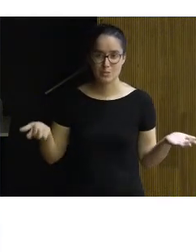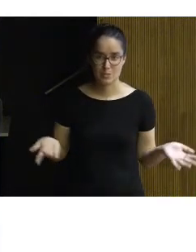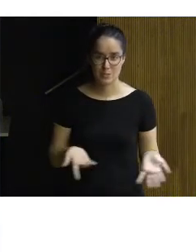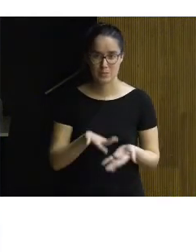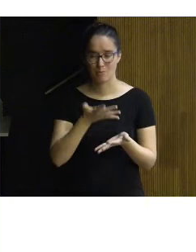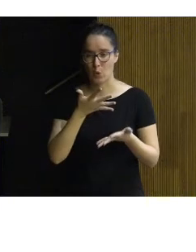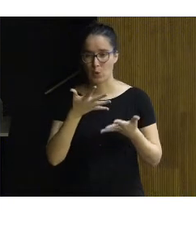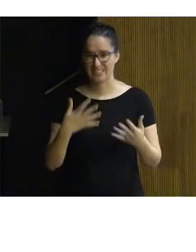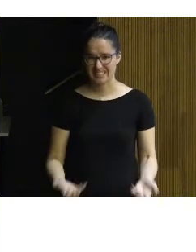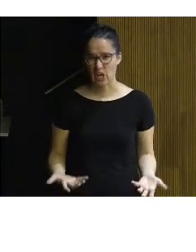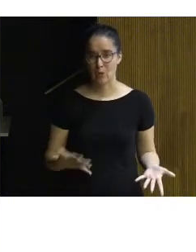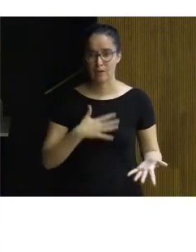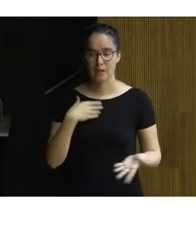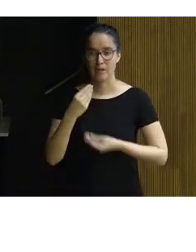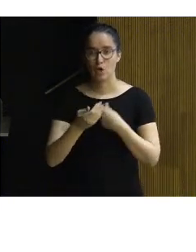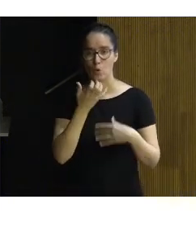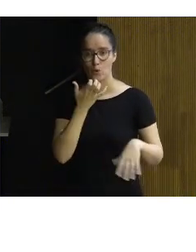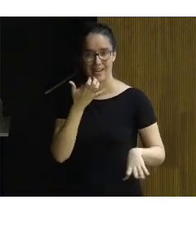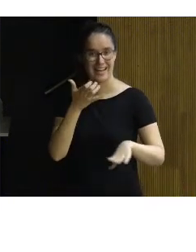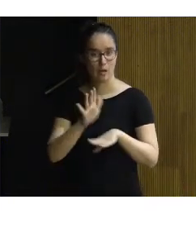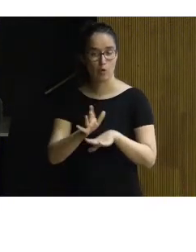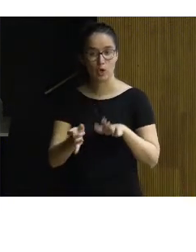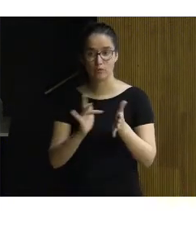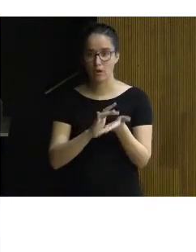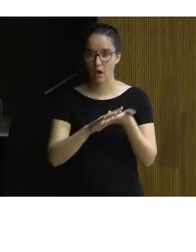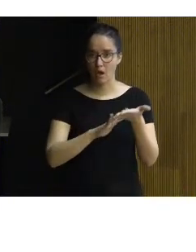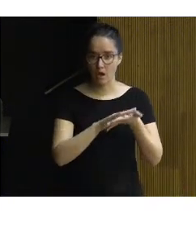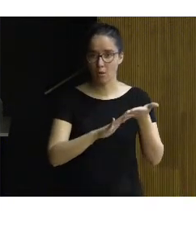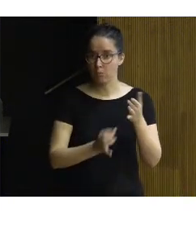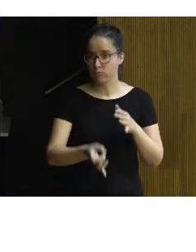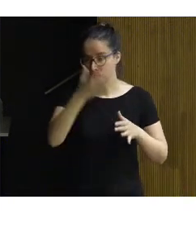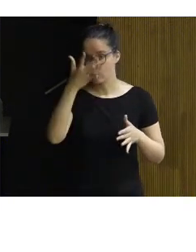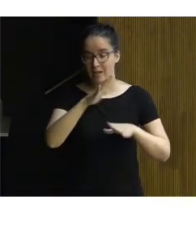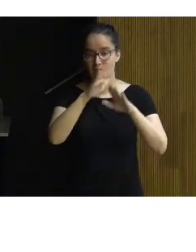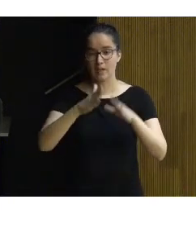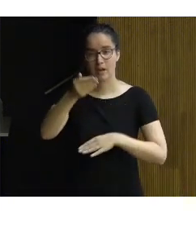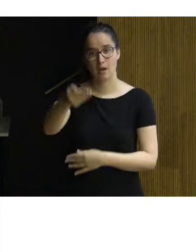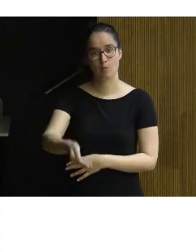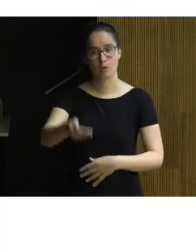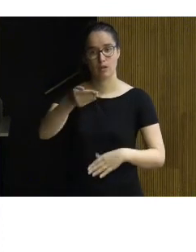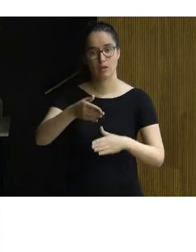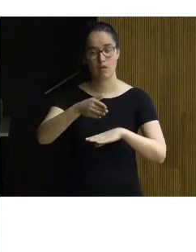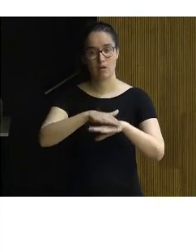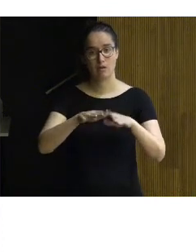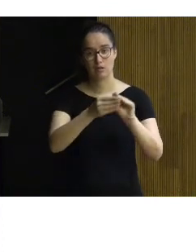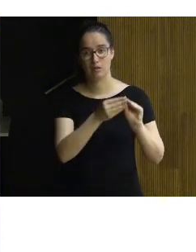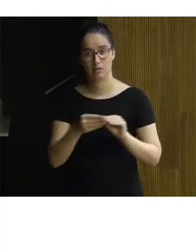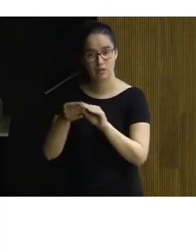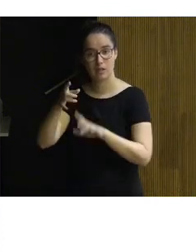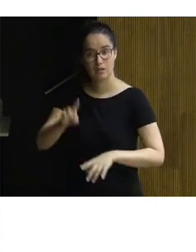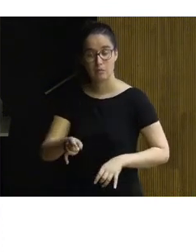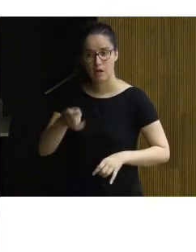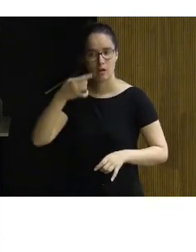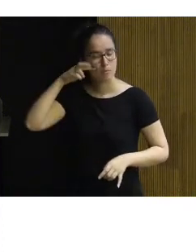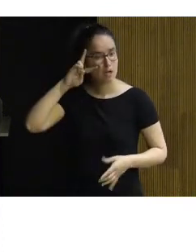seco y quería hacerlo con un ejemplo que nos salió porque al final la importancia de este estándar es que ha surgido también de la